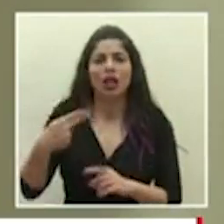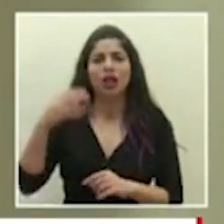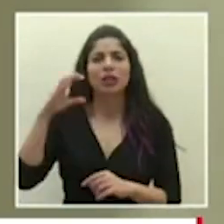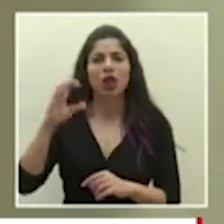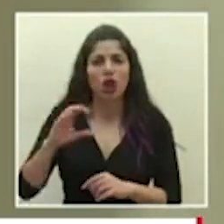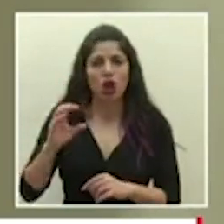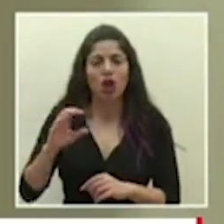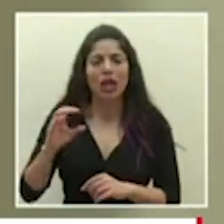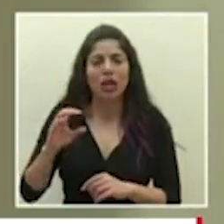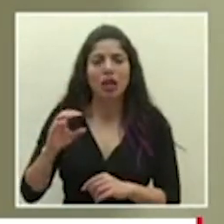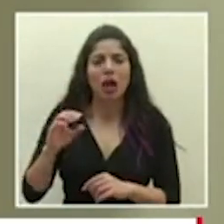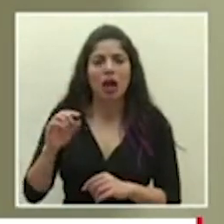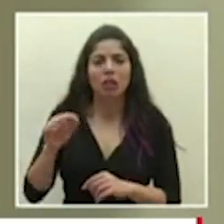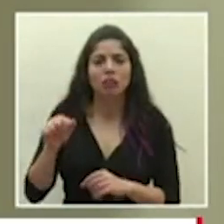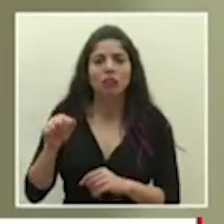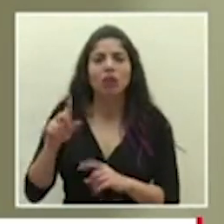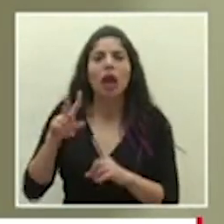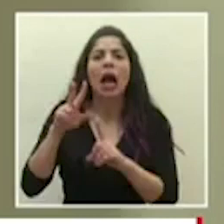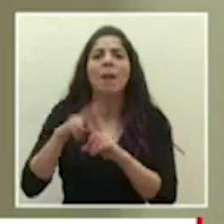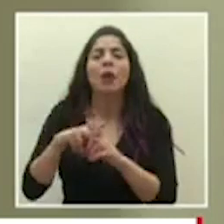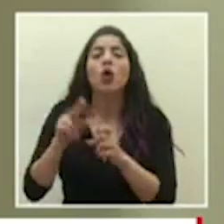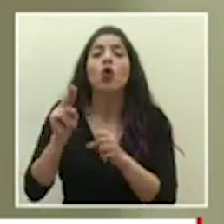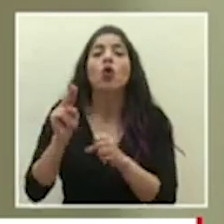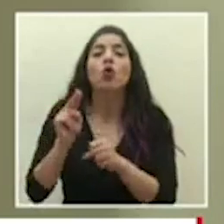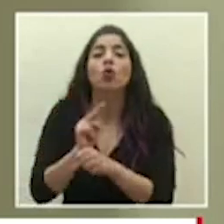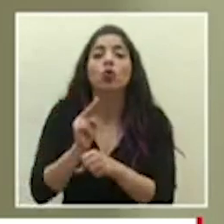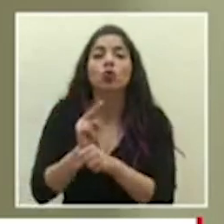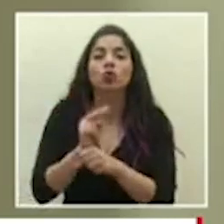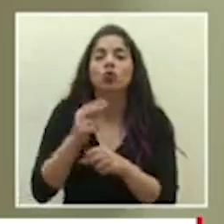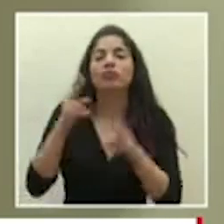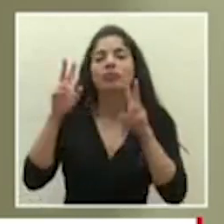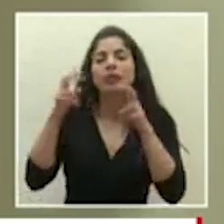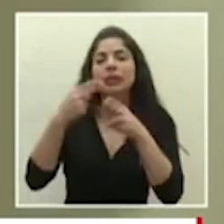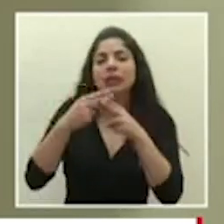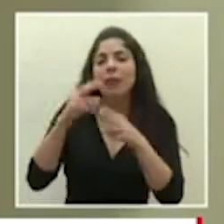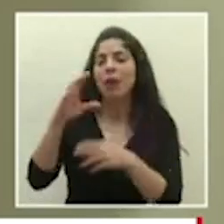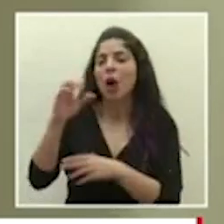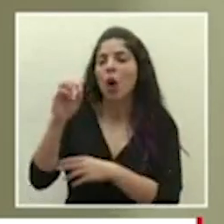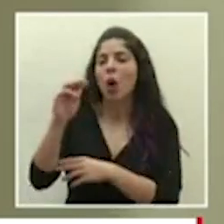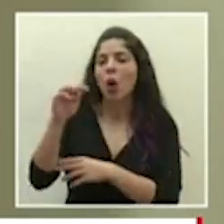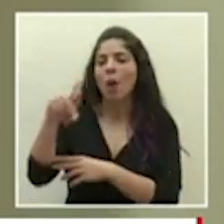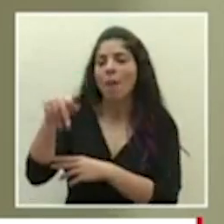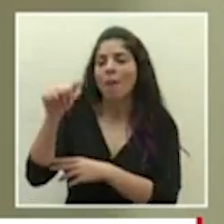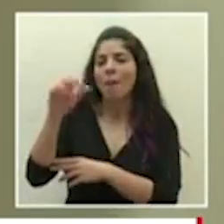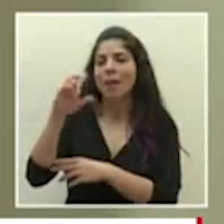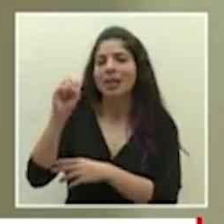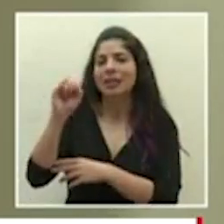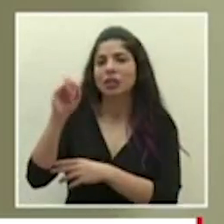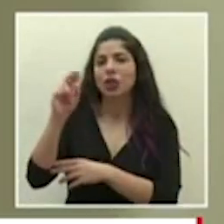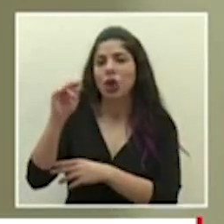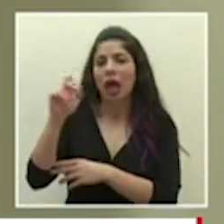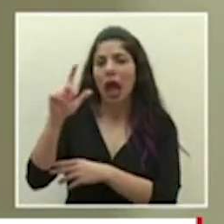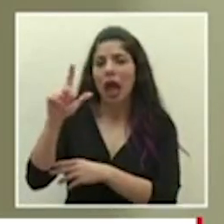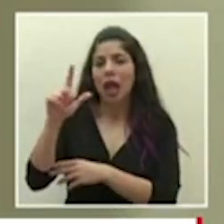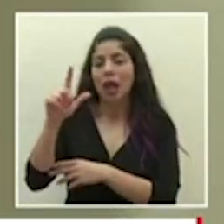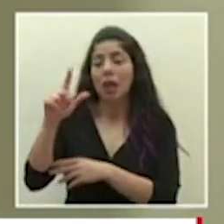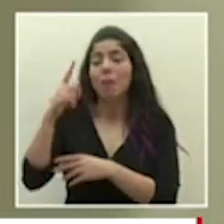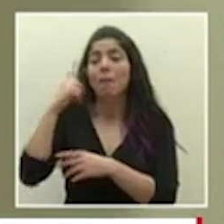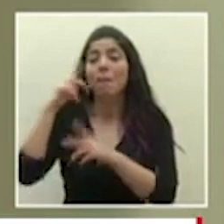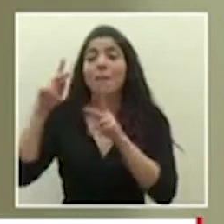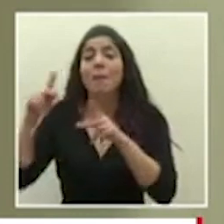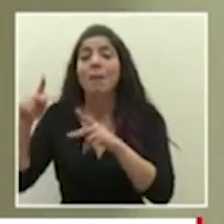bajo un uso compasional a los casos confirmados y los casos